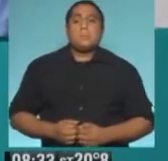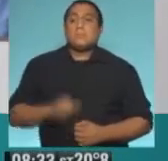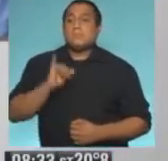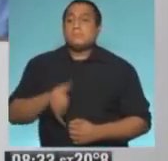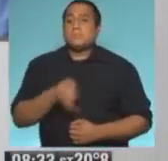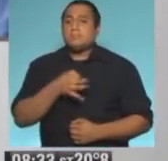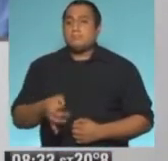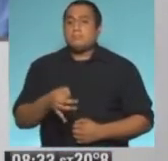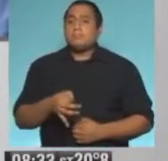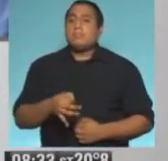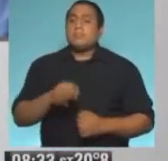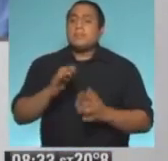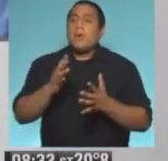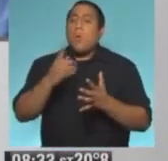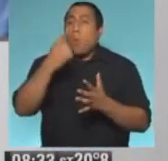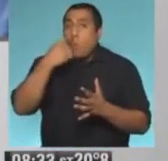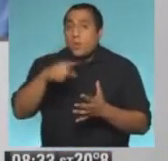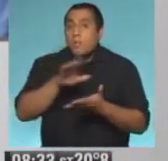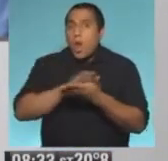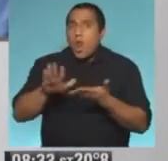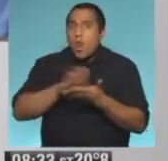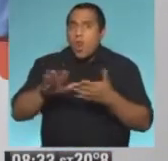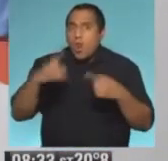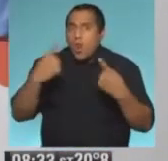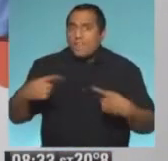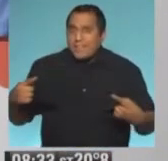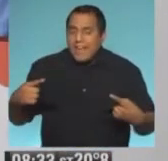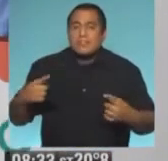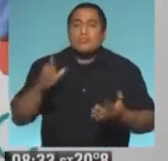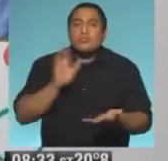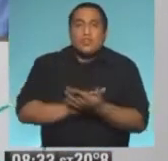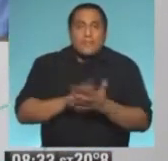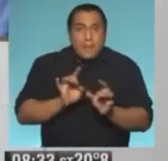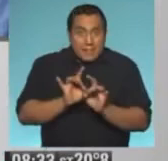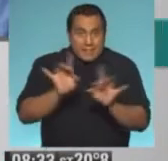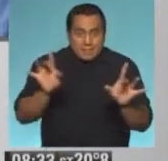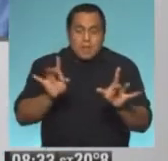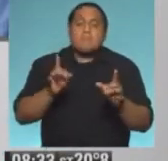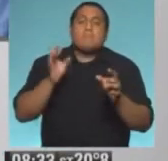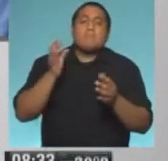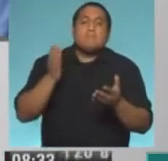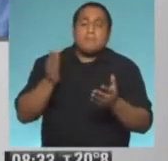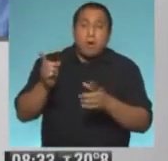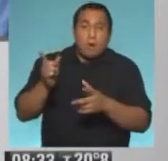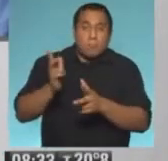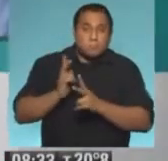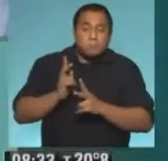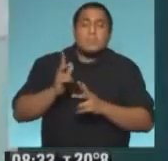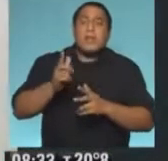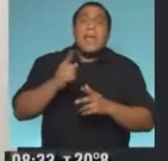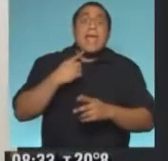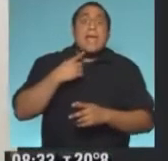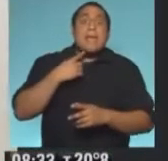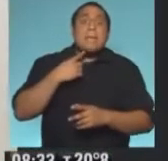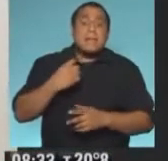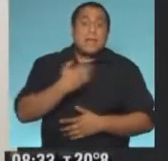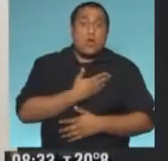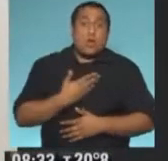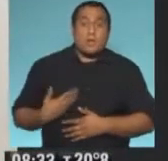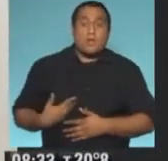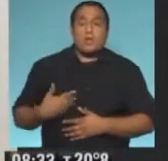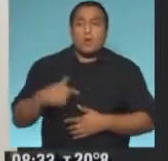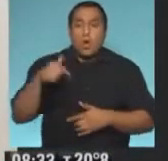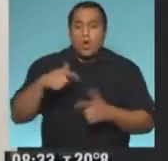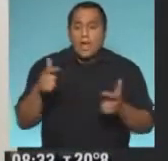Exactamente, Nati. La última novedad con respecto a la pandemia es esa. El gobierno español, luego de reunirse